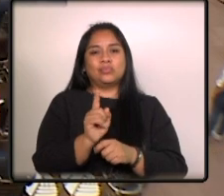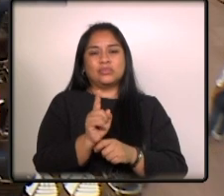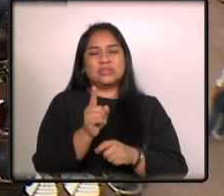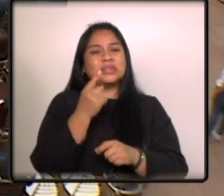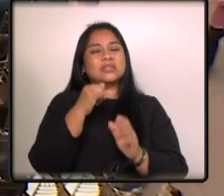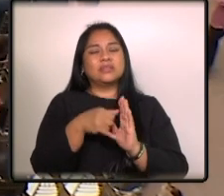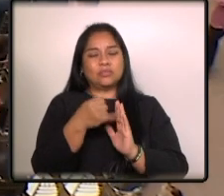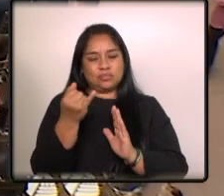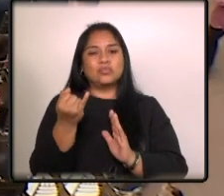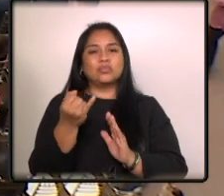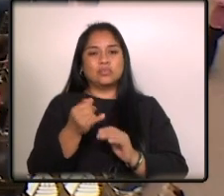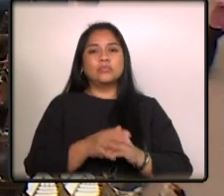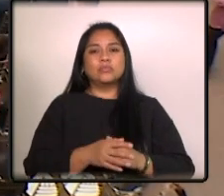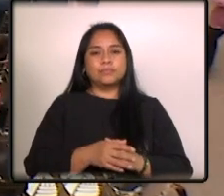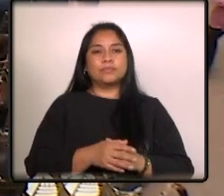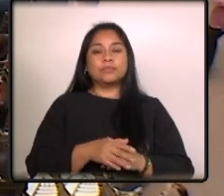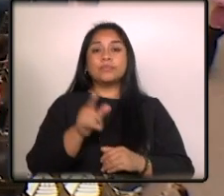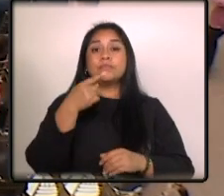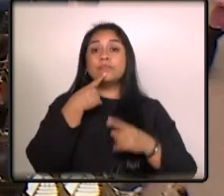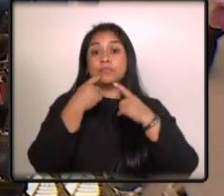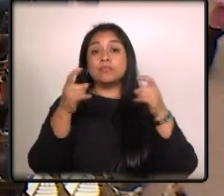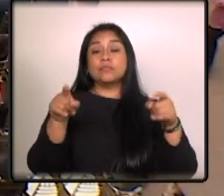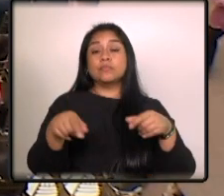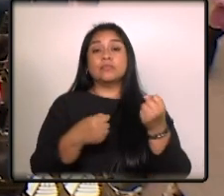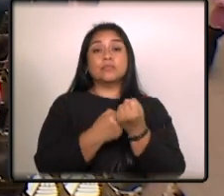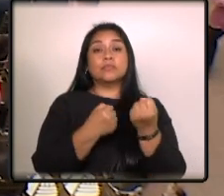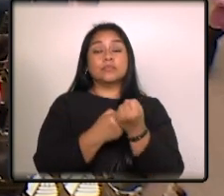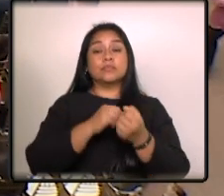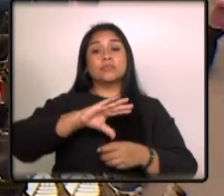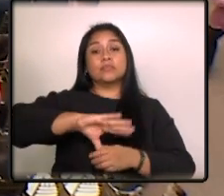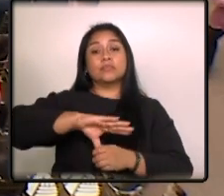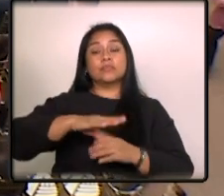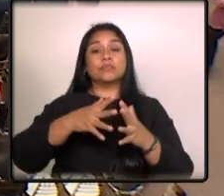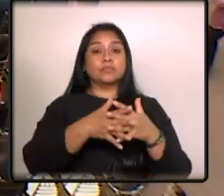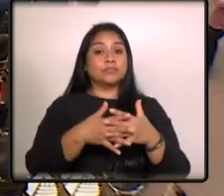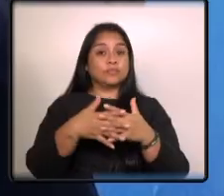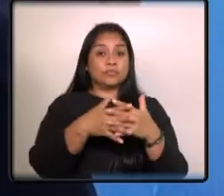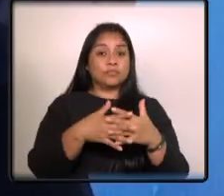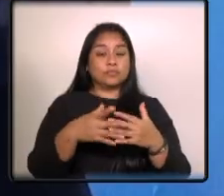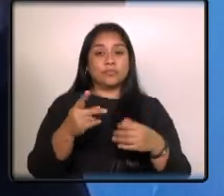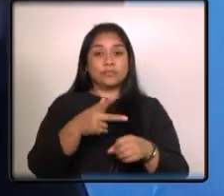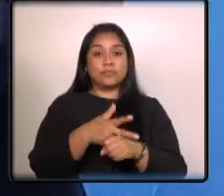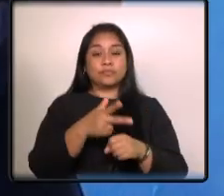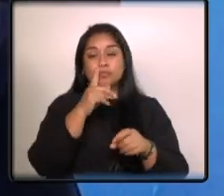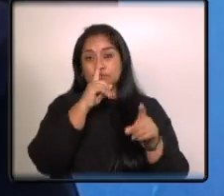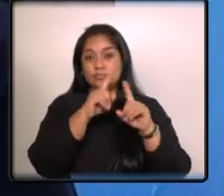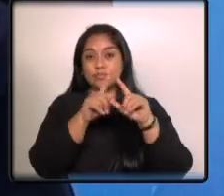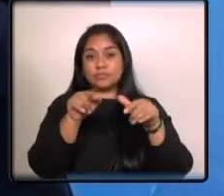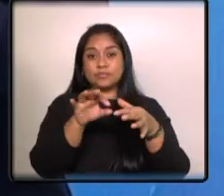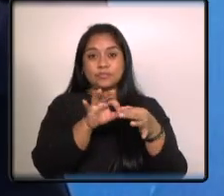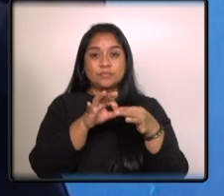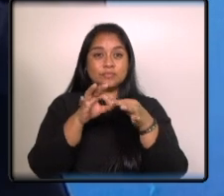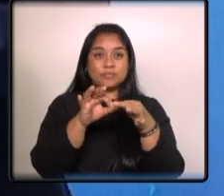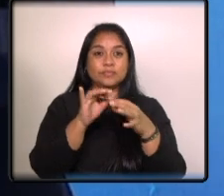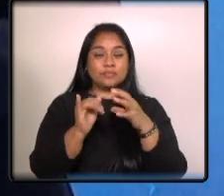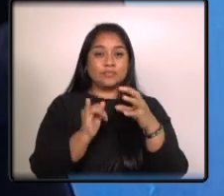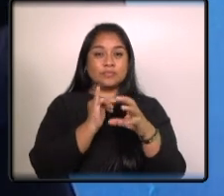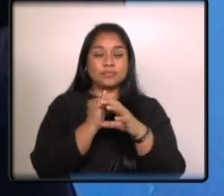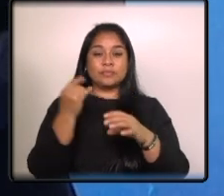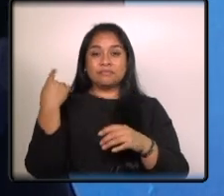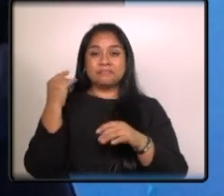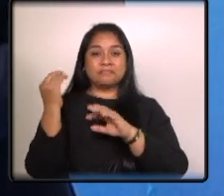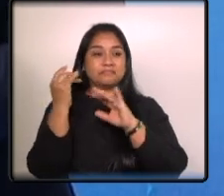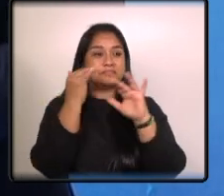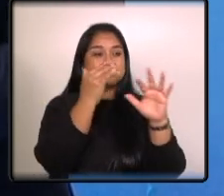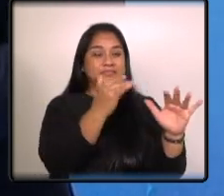es injusto la campaña cuenta con el apoyo de la embajada de los estados unidos de guatemala y la organización internacional para las